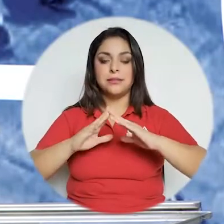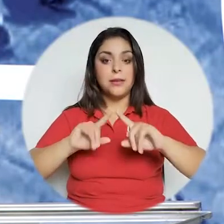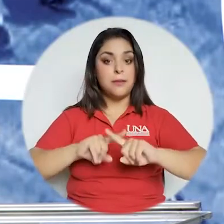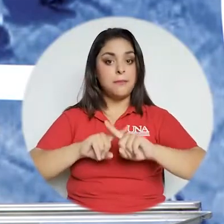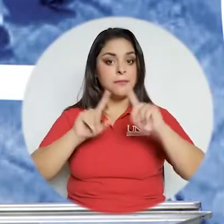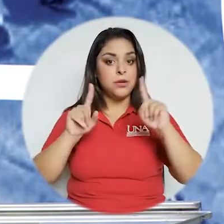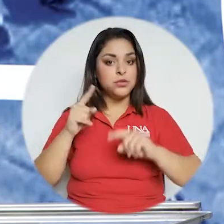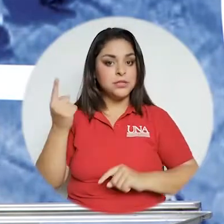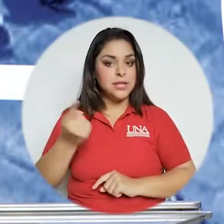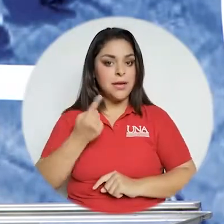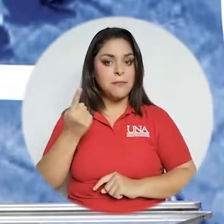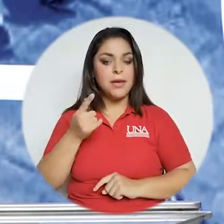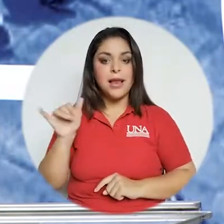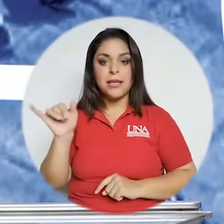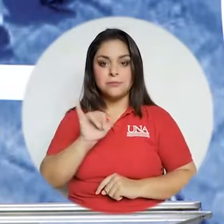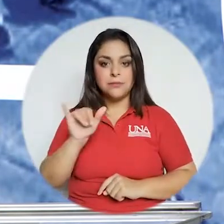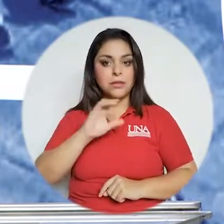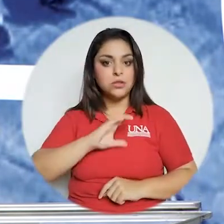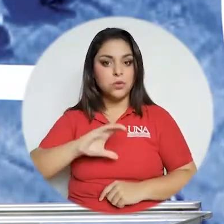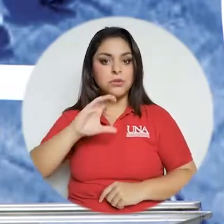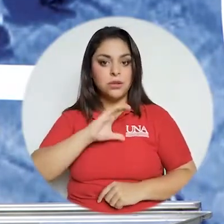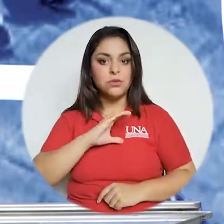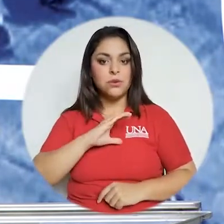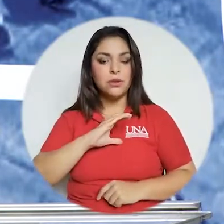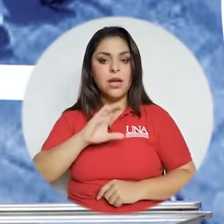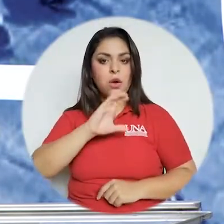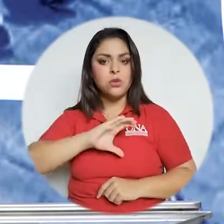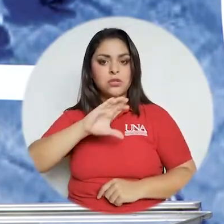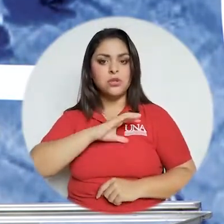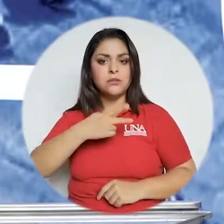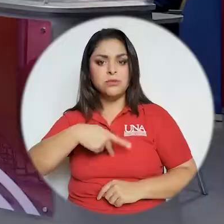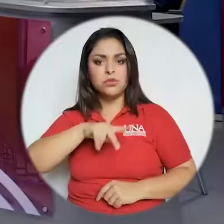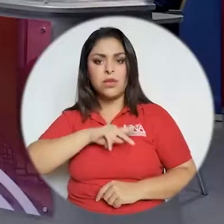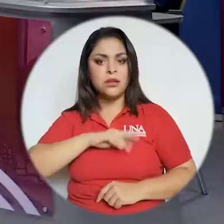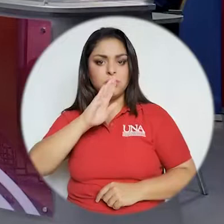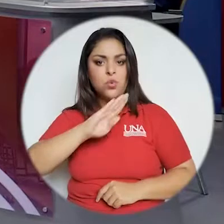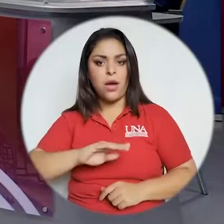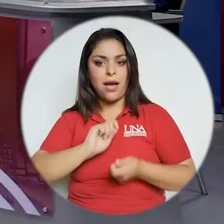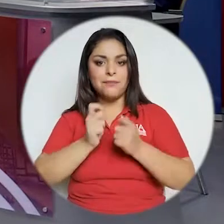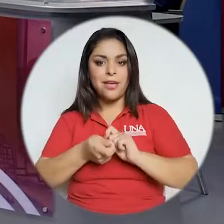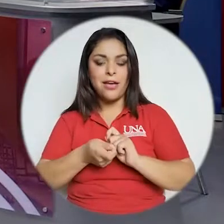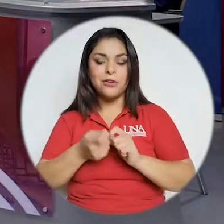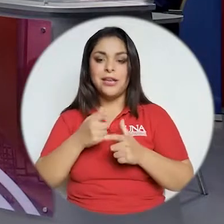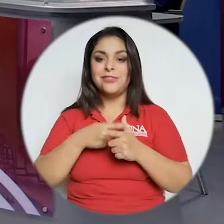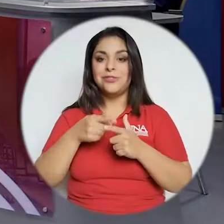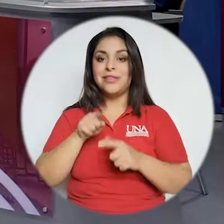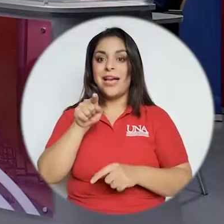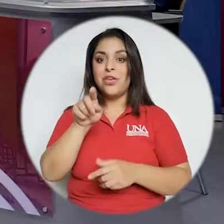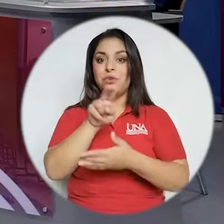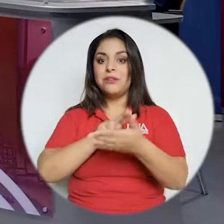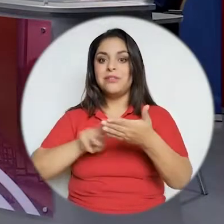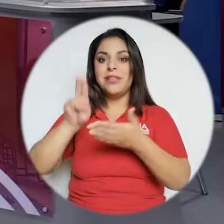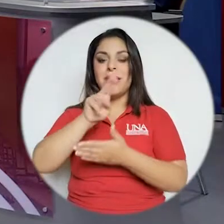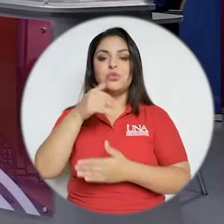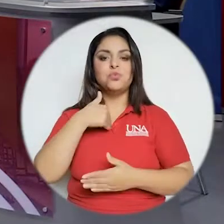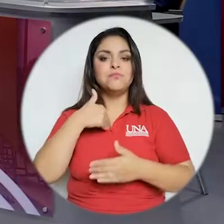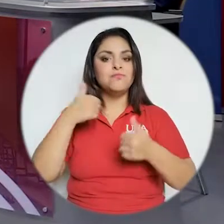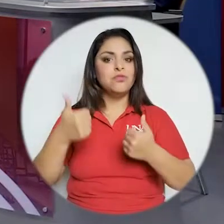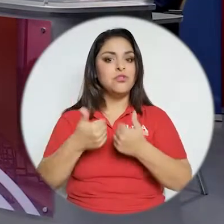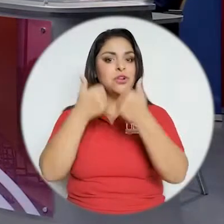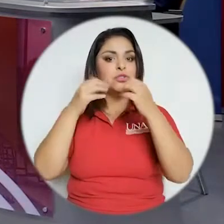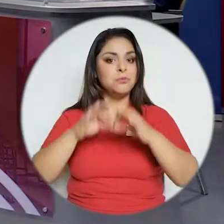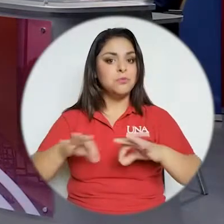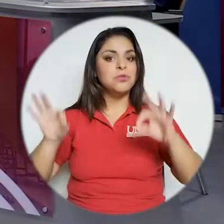sus hogares pero siempre con las mismas condiciones sus condiciones personales no variaron y ahí